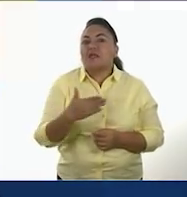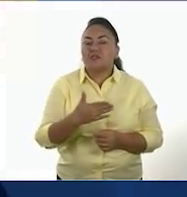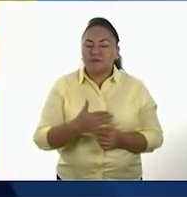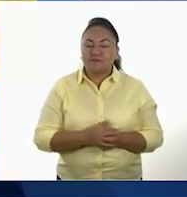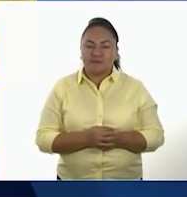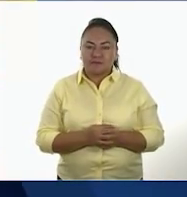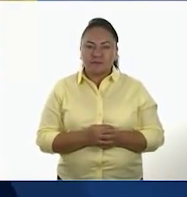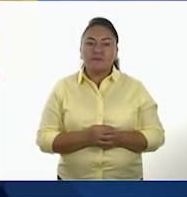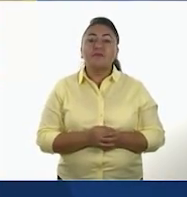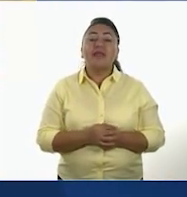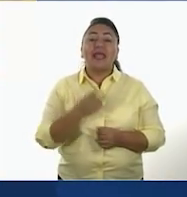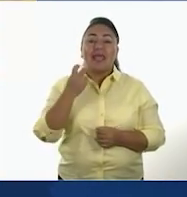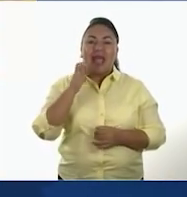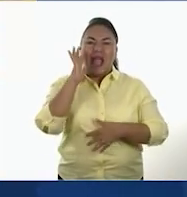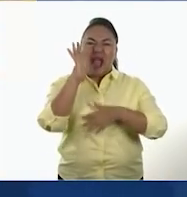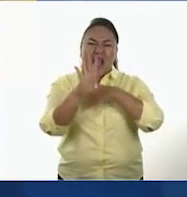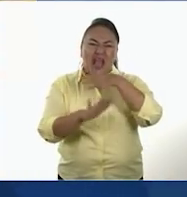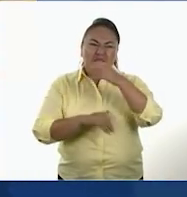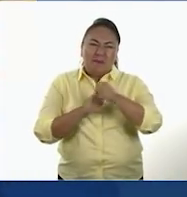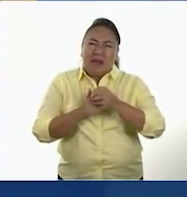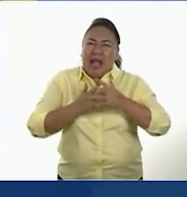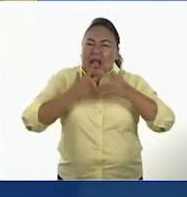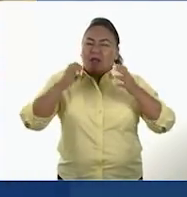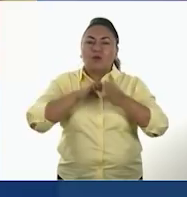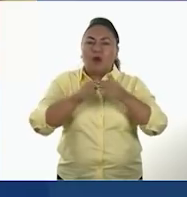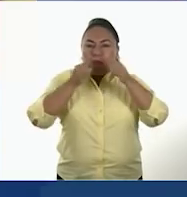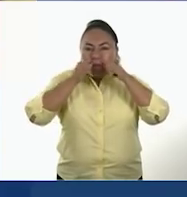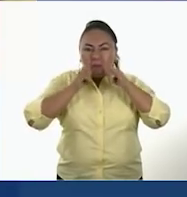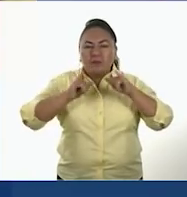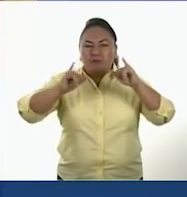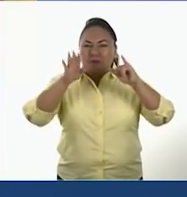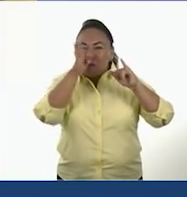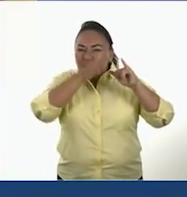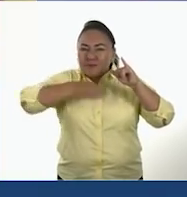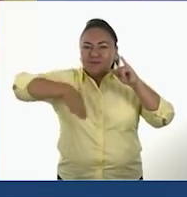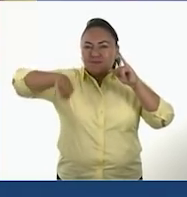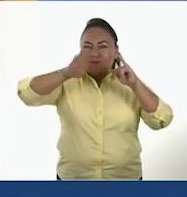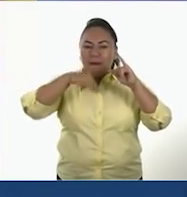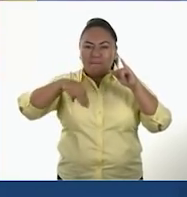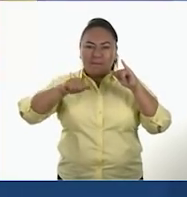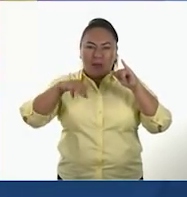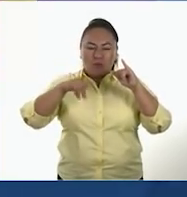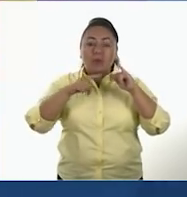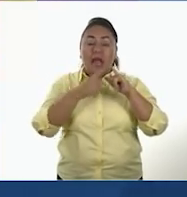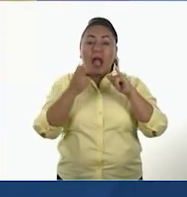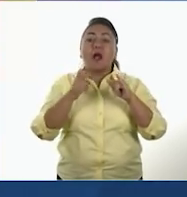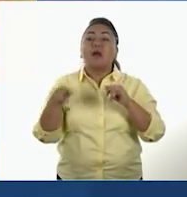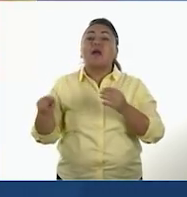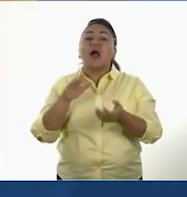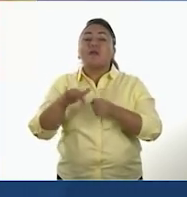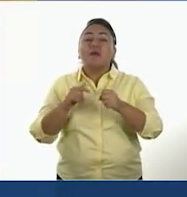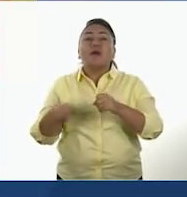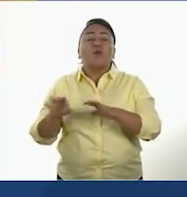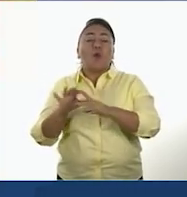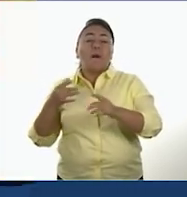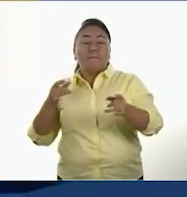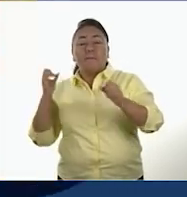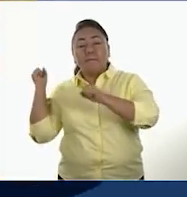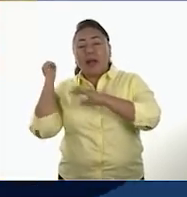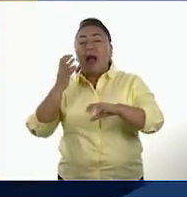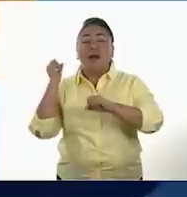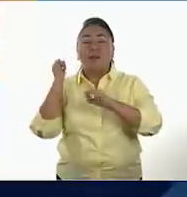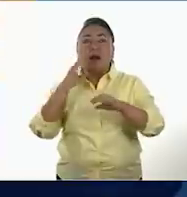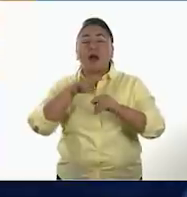La extinción de los grandes mamíferos como el mamut, a causa de la caza y el cambio climático, derivó en la